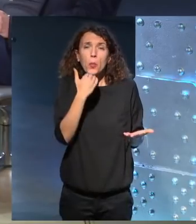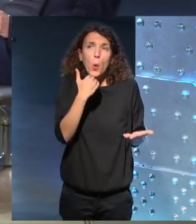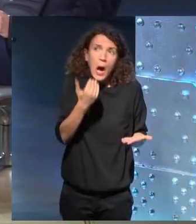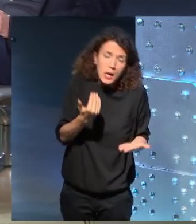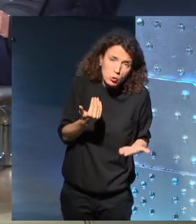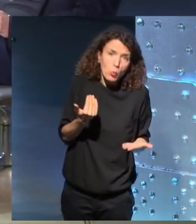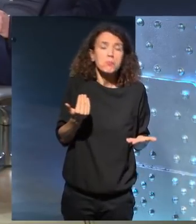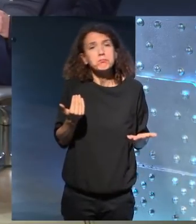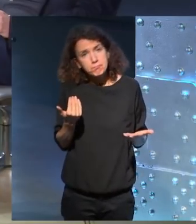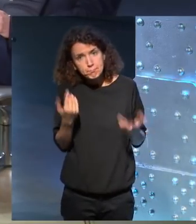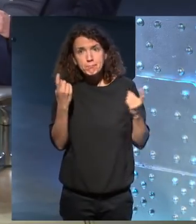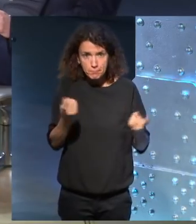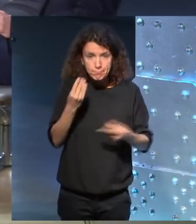algo.